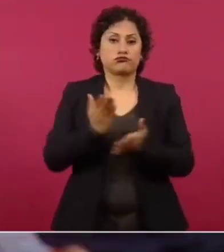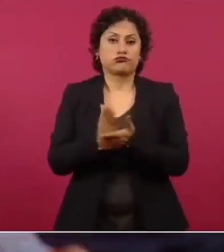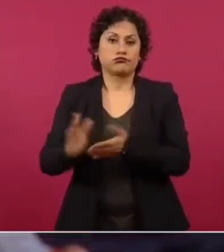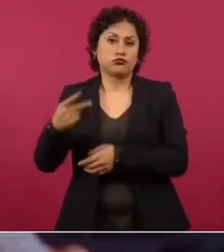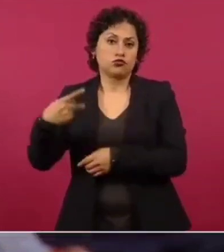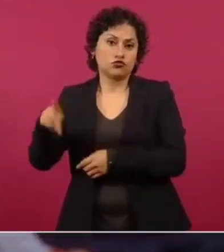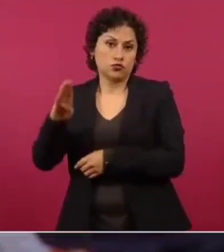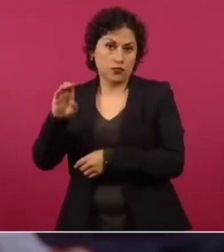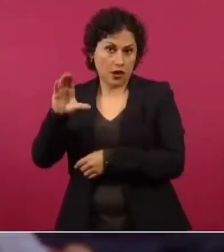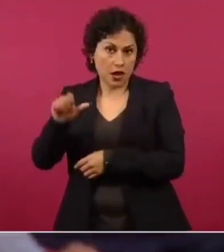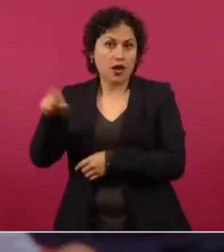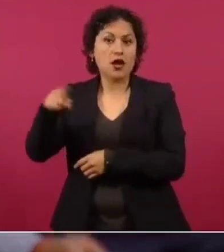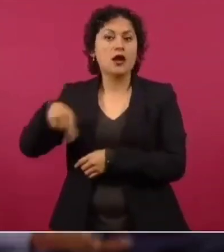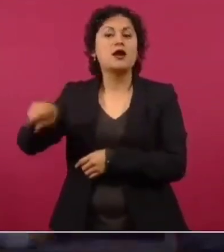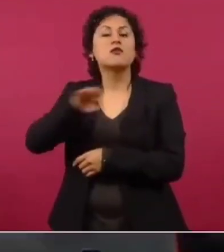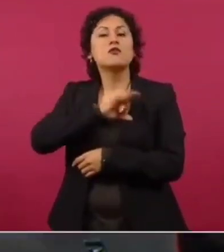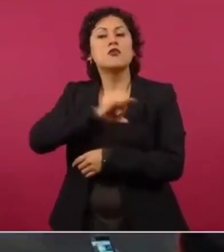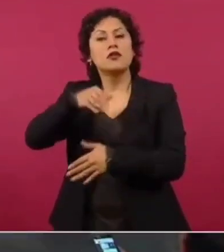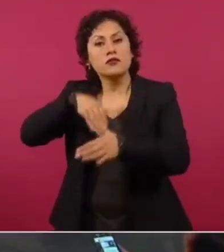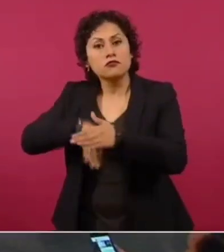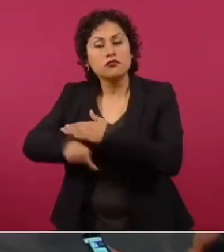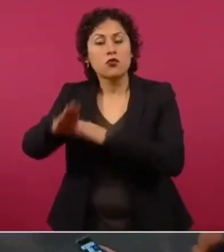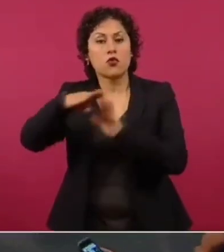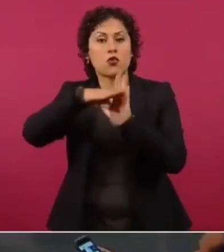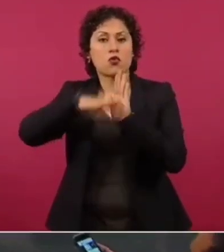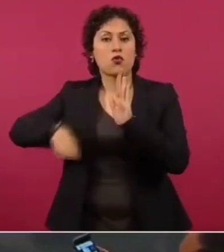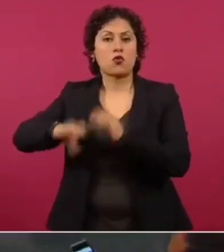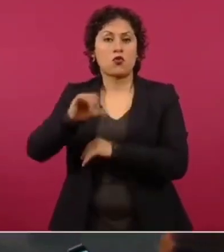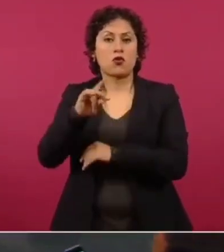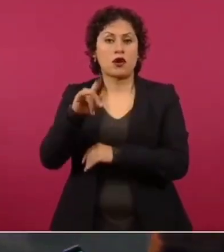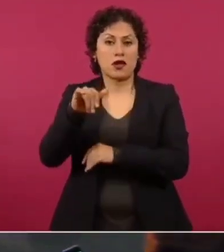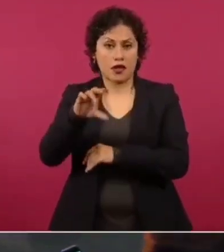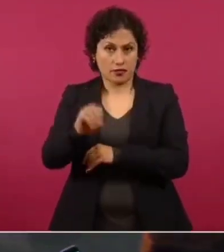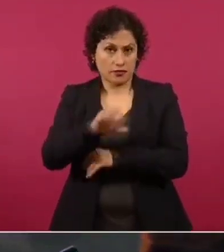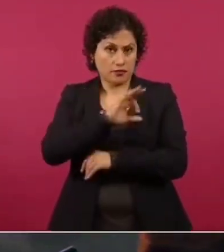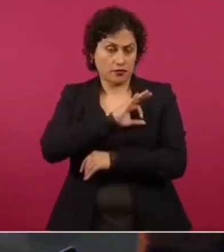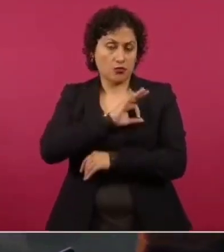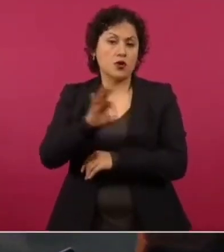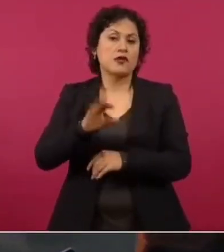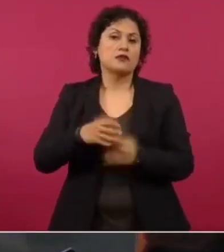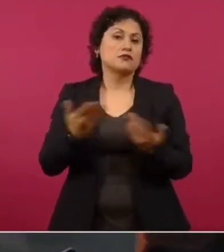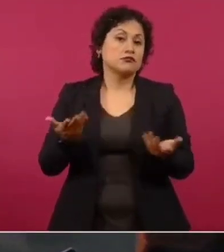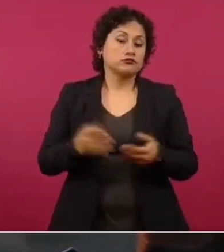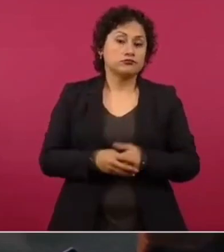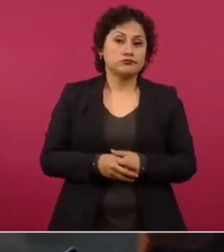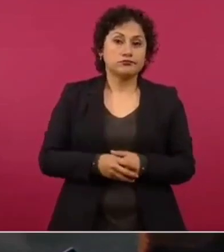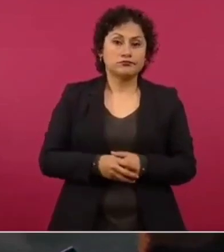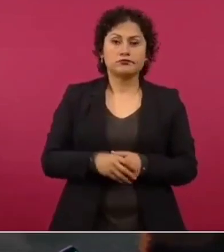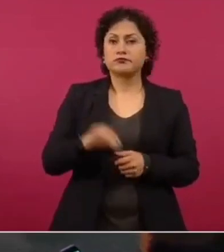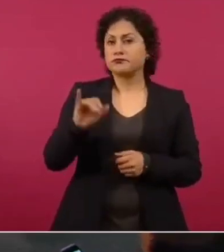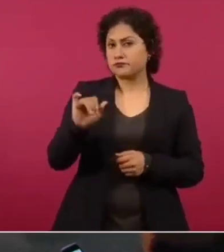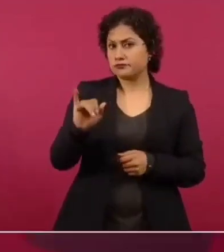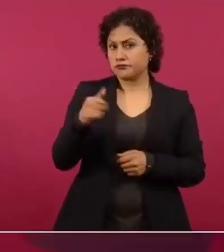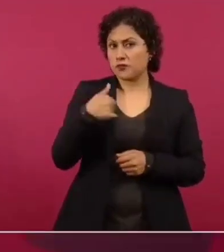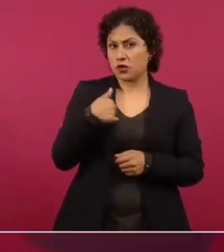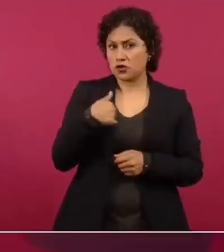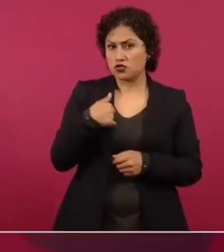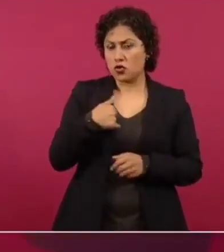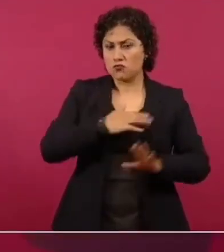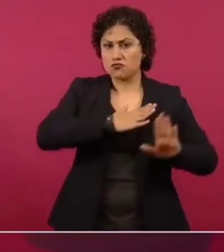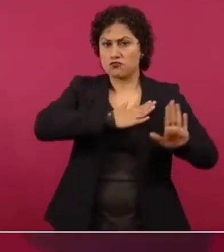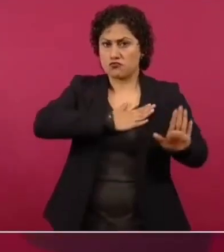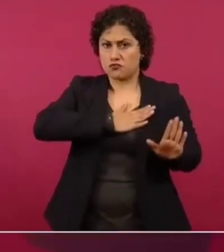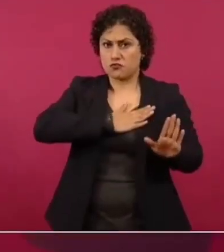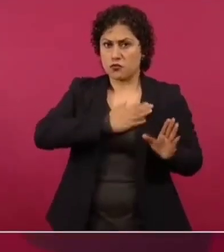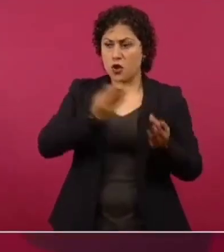acceso a instalaciones incluso también de la CONADE. Sí, yo ofrezco que vamos a revisar los